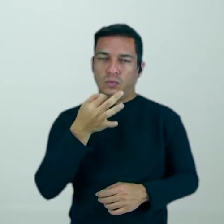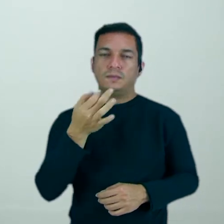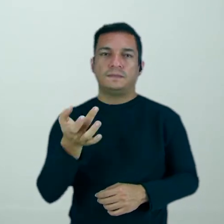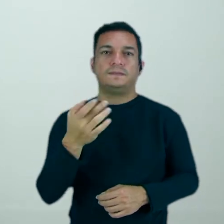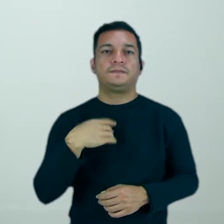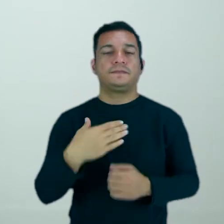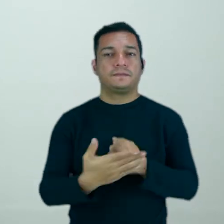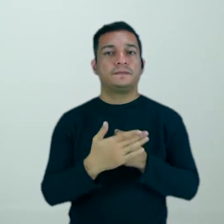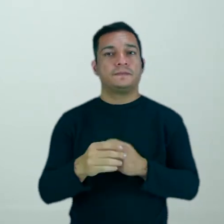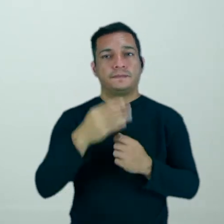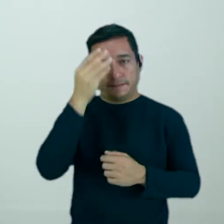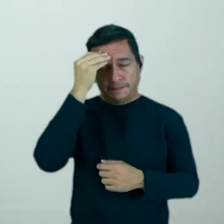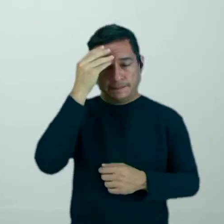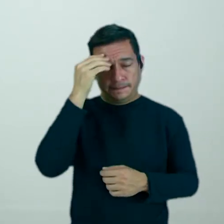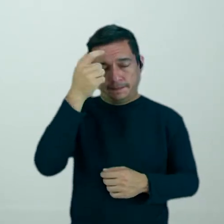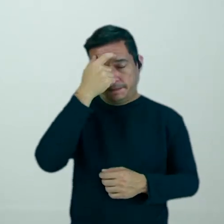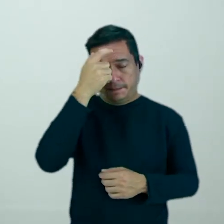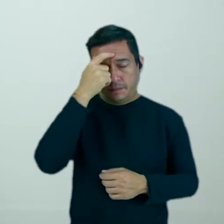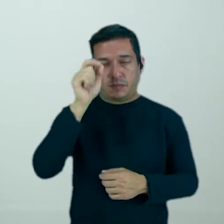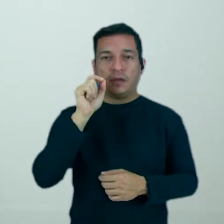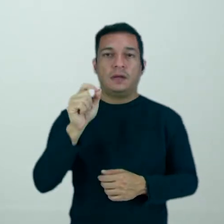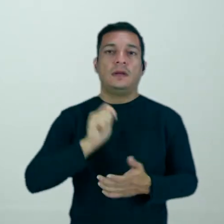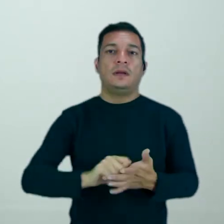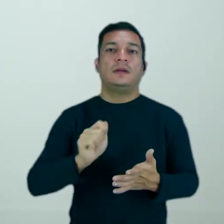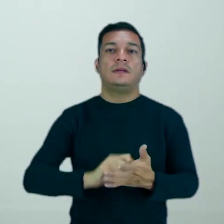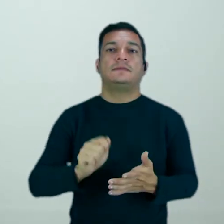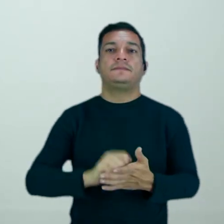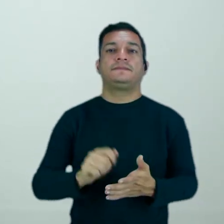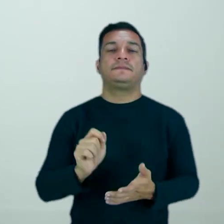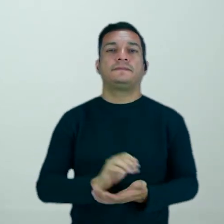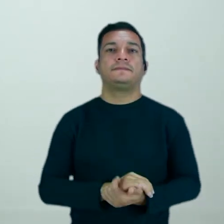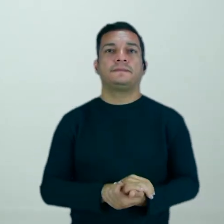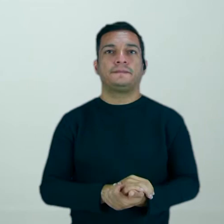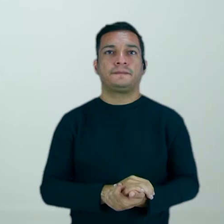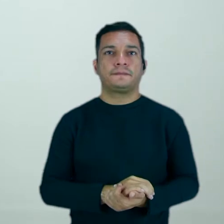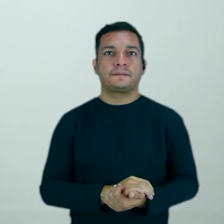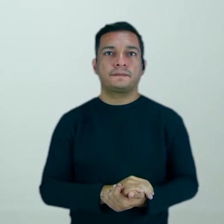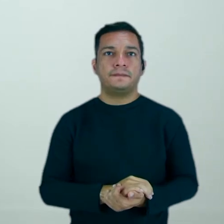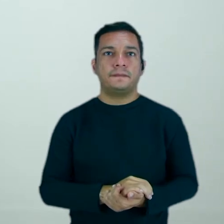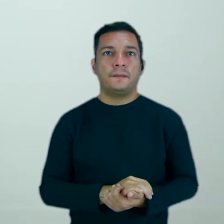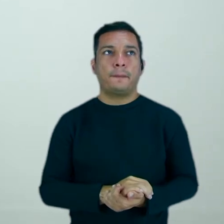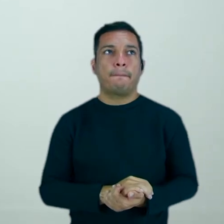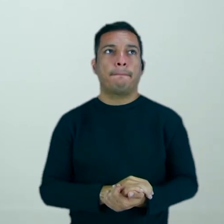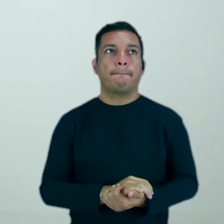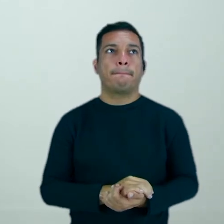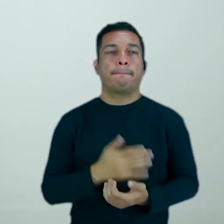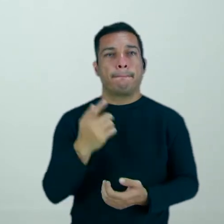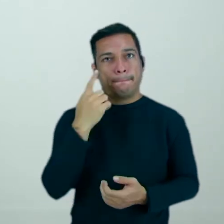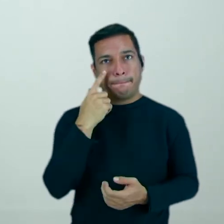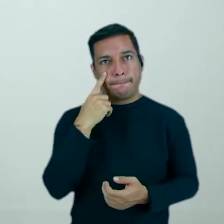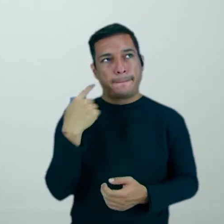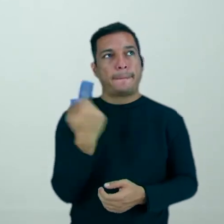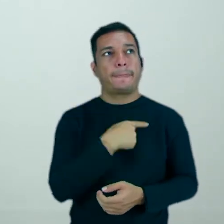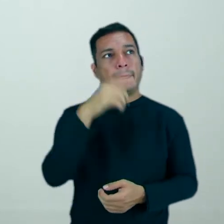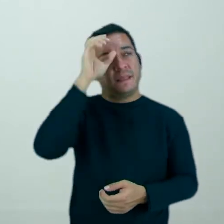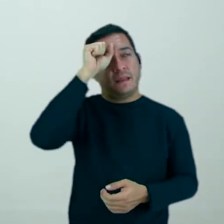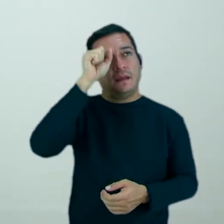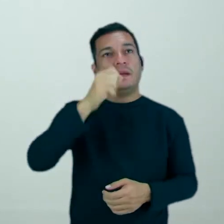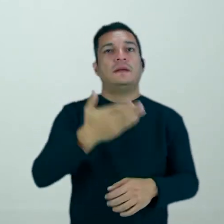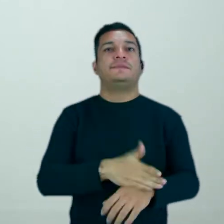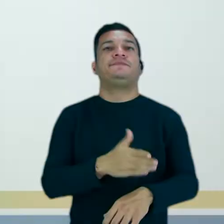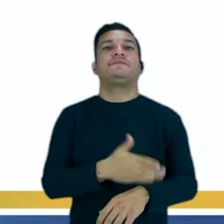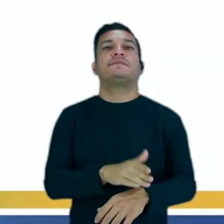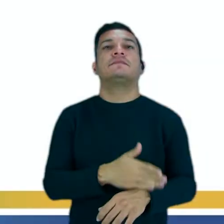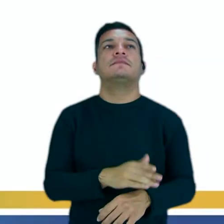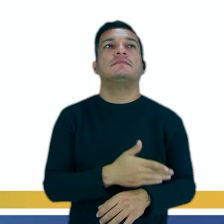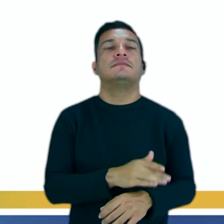que me ayuda ahí a fixar en la mente que se escribe con la Y, ¿sí? Muy bien, entonces aprendemos ahí, vamos a